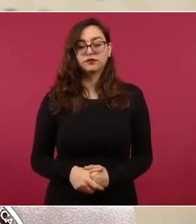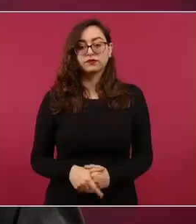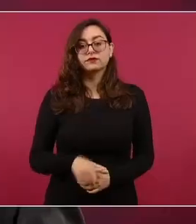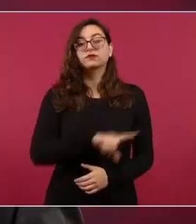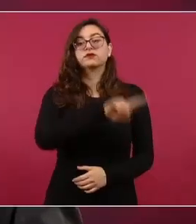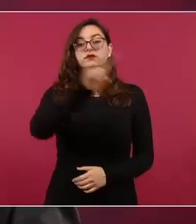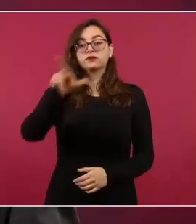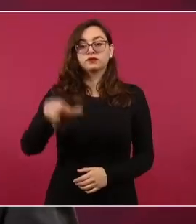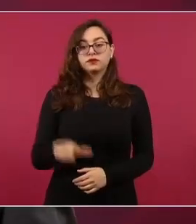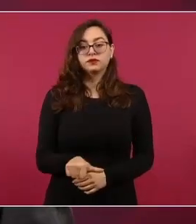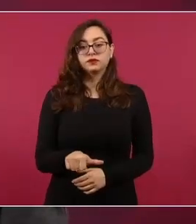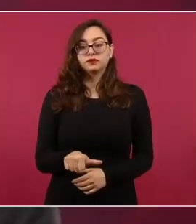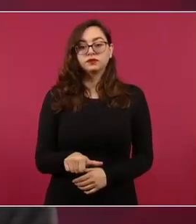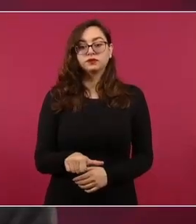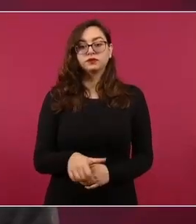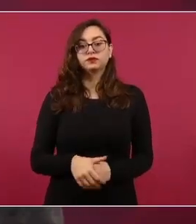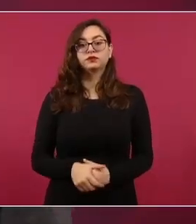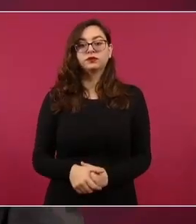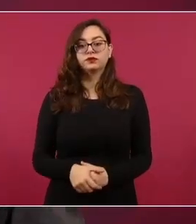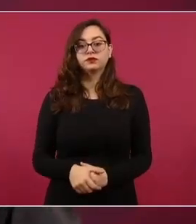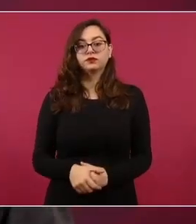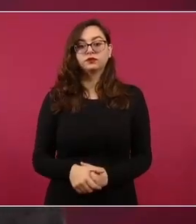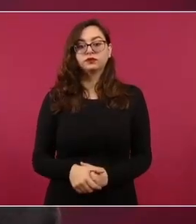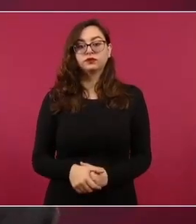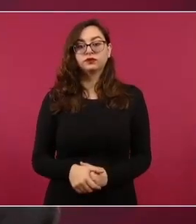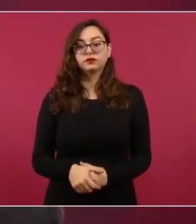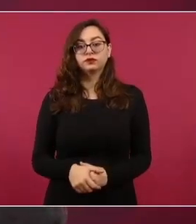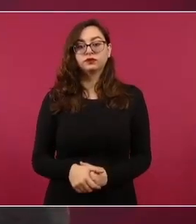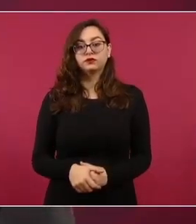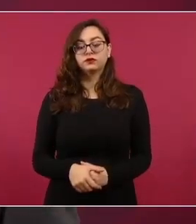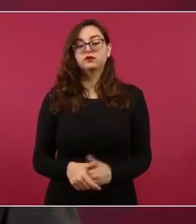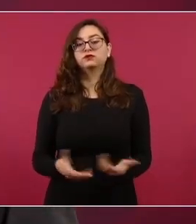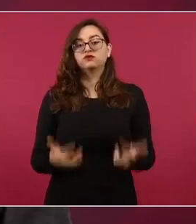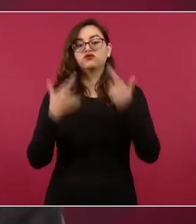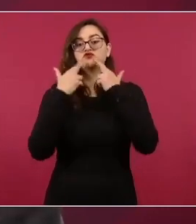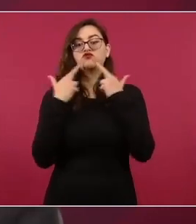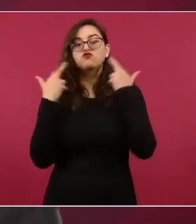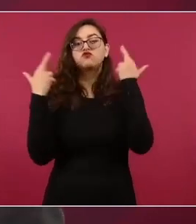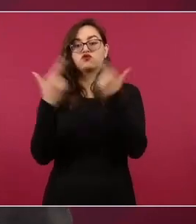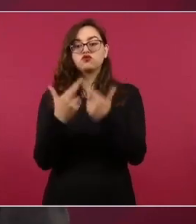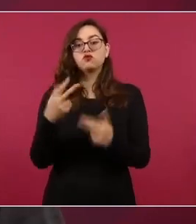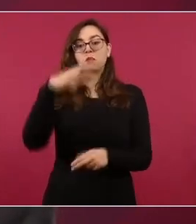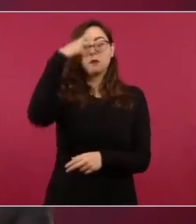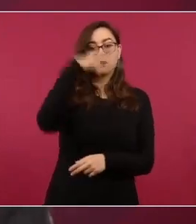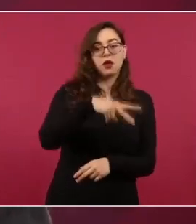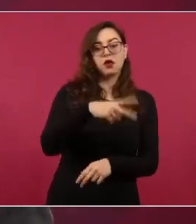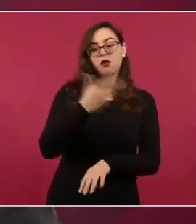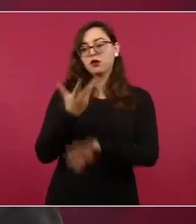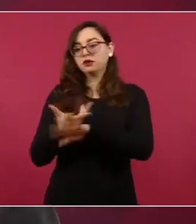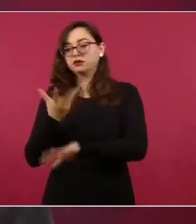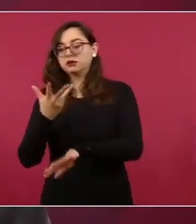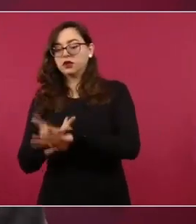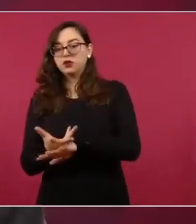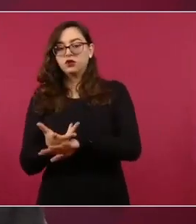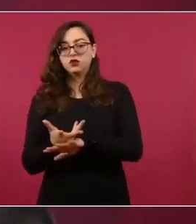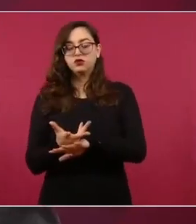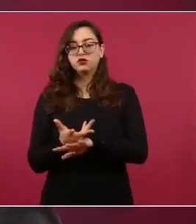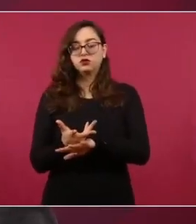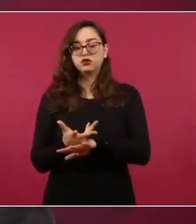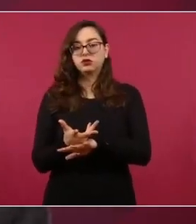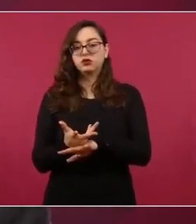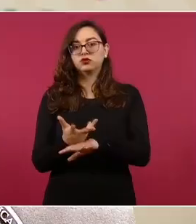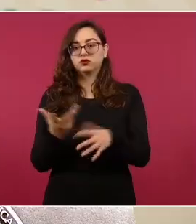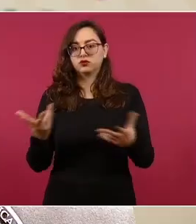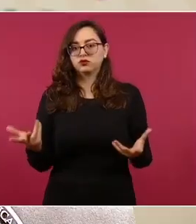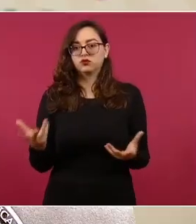Posteriormente vamos a tener la reunión bilateral entre México y los Estados Unidos. ¿Quiénes participan en esa reunión bilateral?